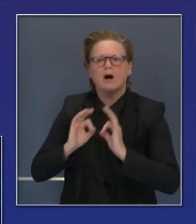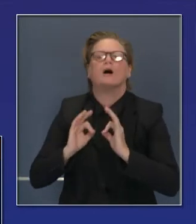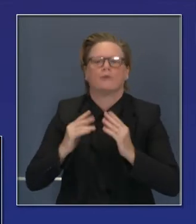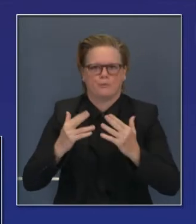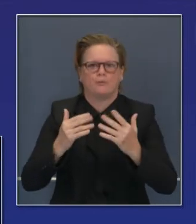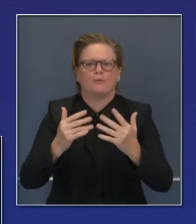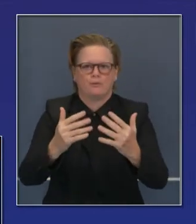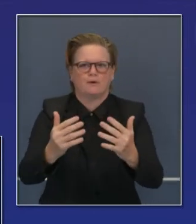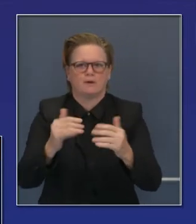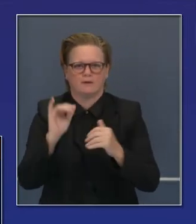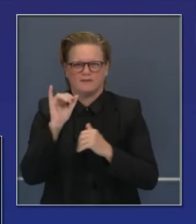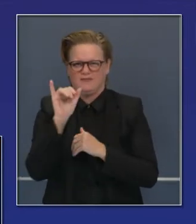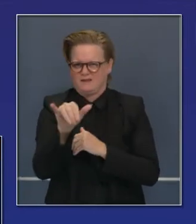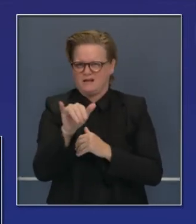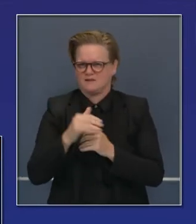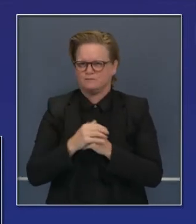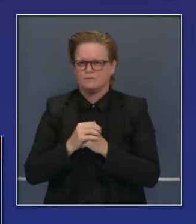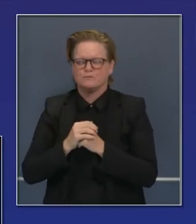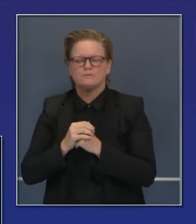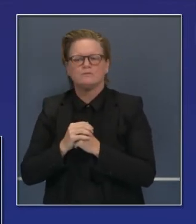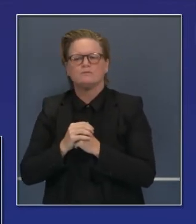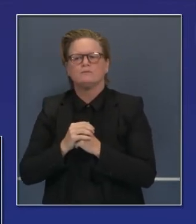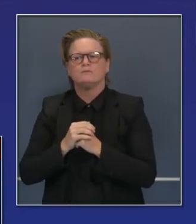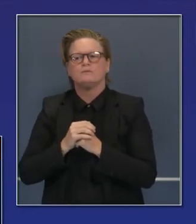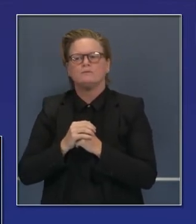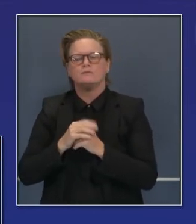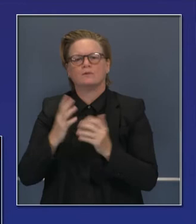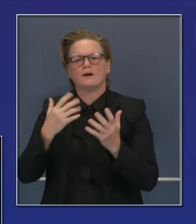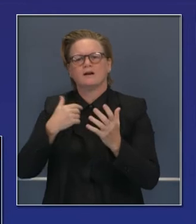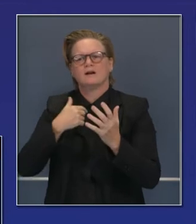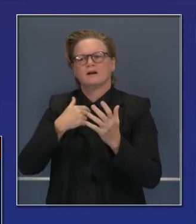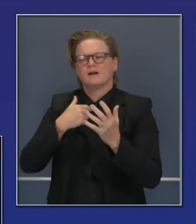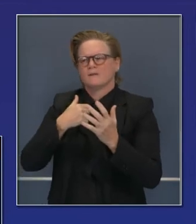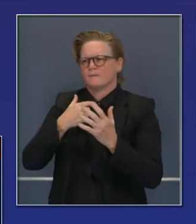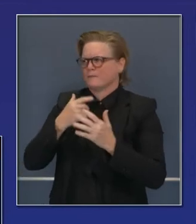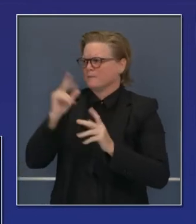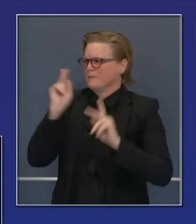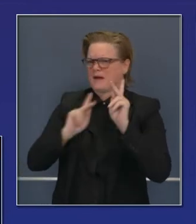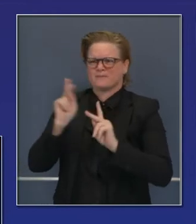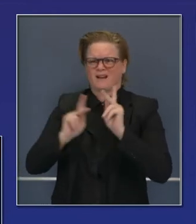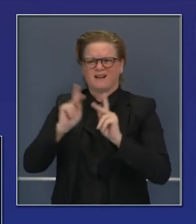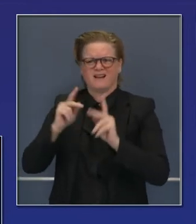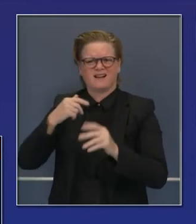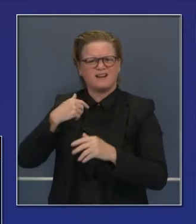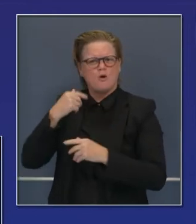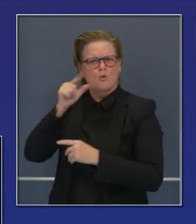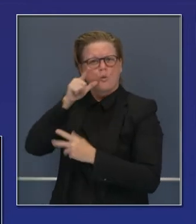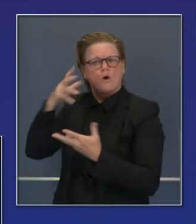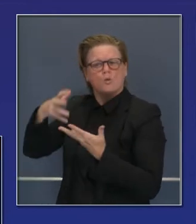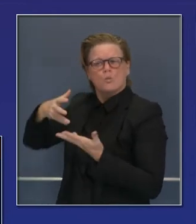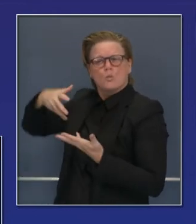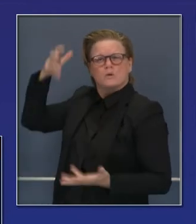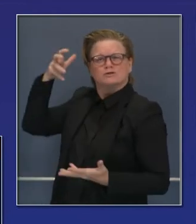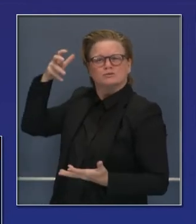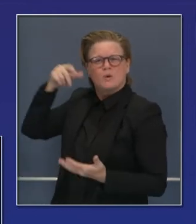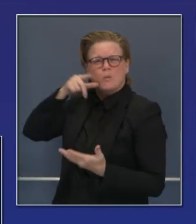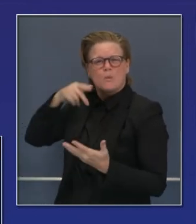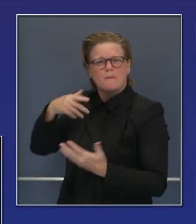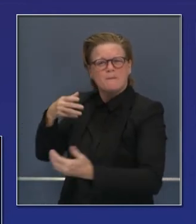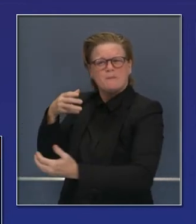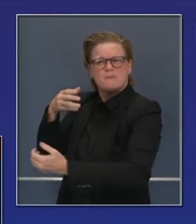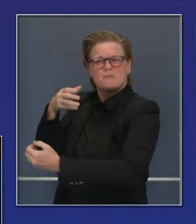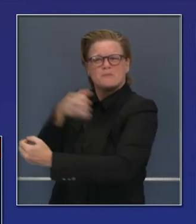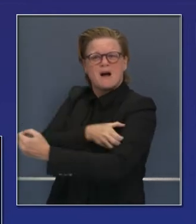agresivamente asegurándonos de que aquellos que tienen recursos, aquellos con influencia, no estén